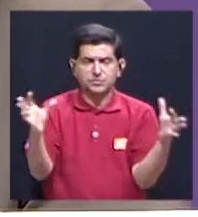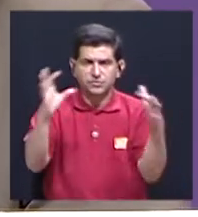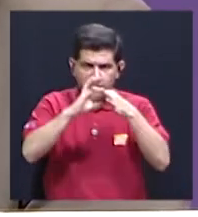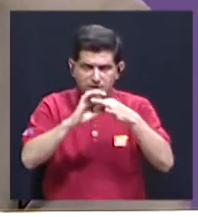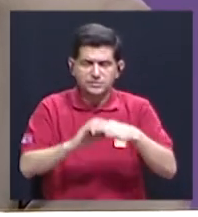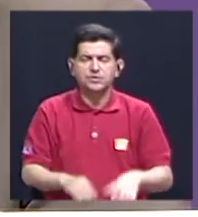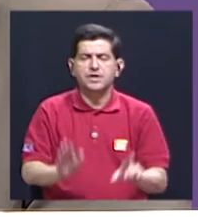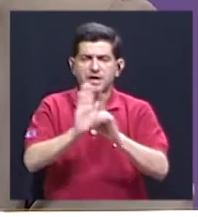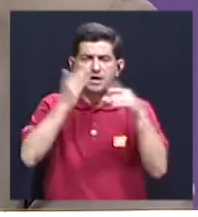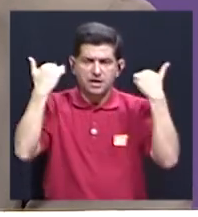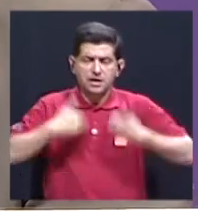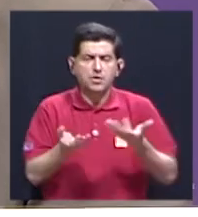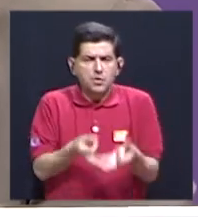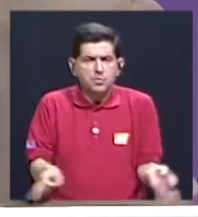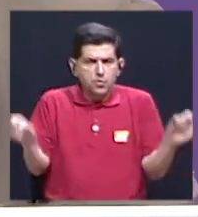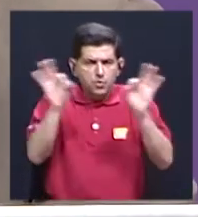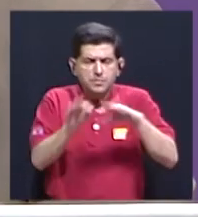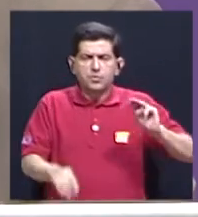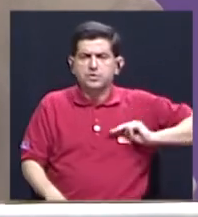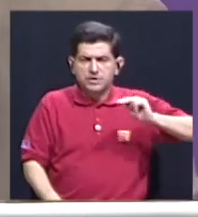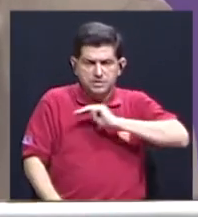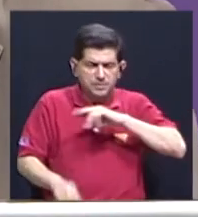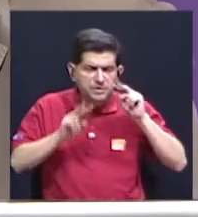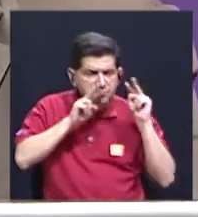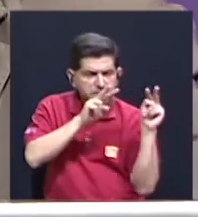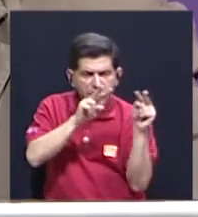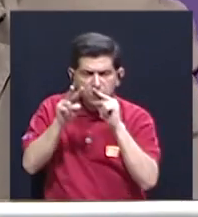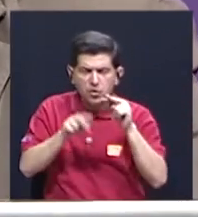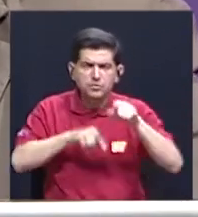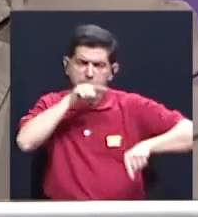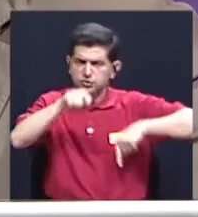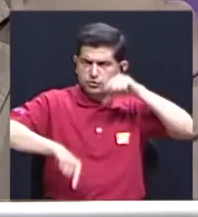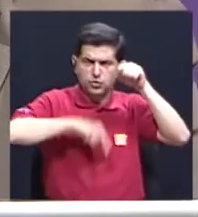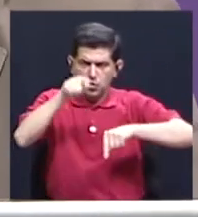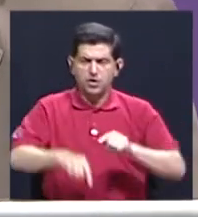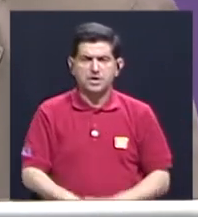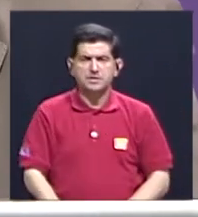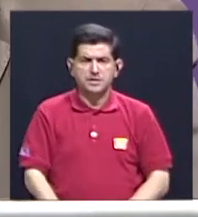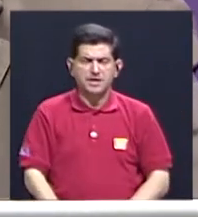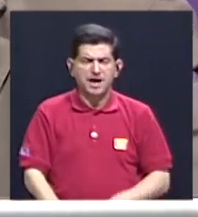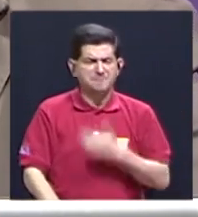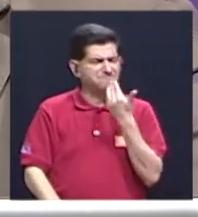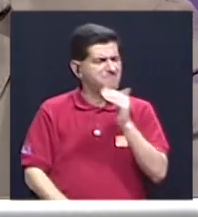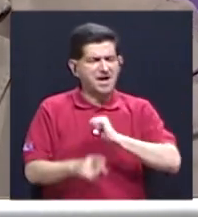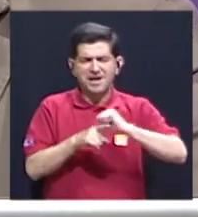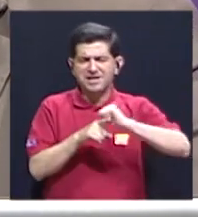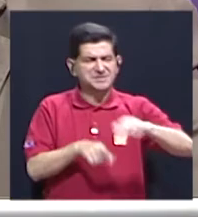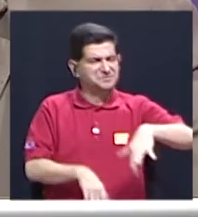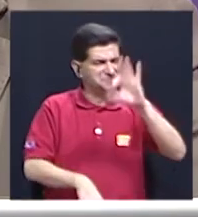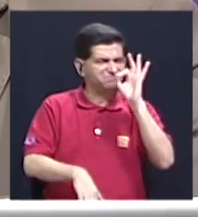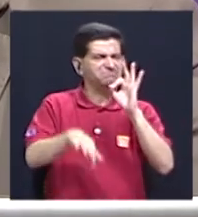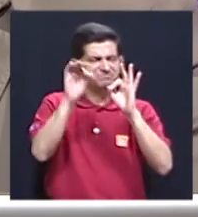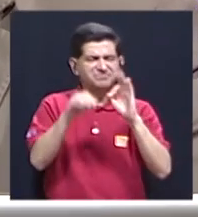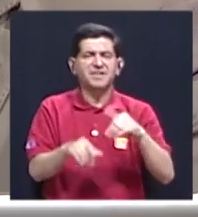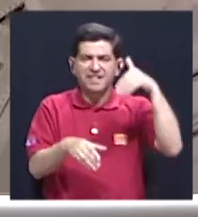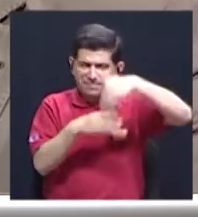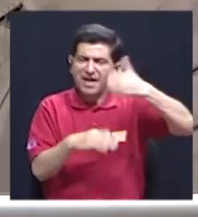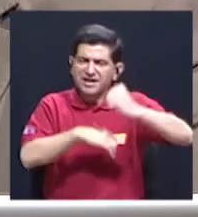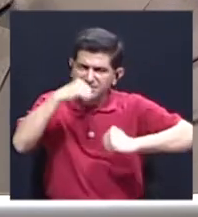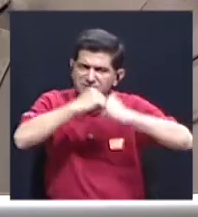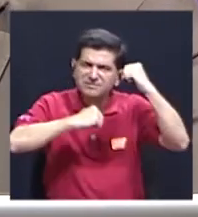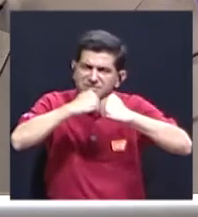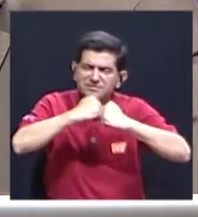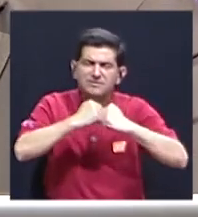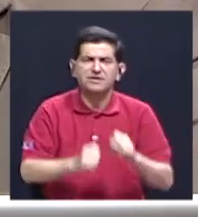para el Ministerio hacer una mirada crítica sobre cómo se encuentran todavía malas prácticas dentro de la propia estructura